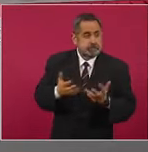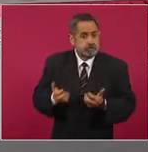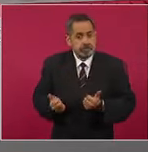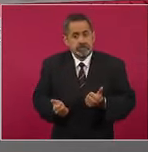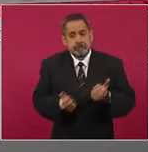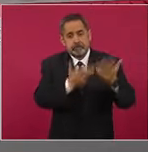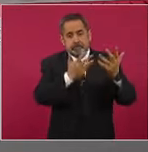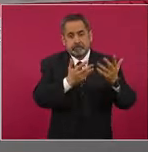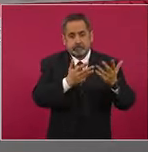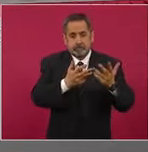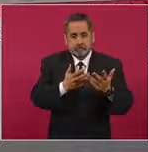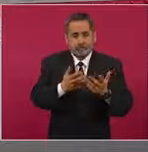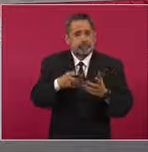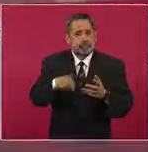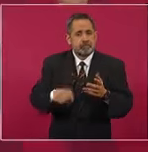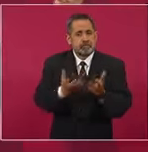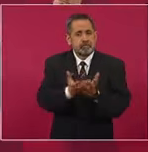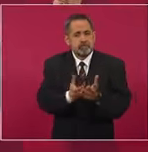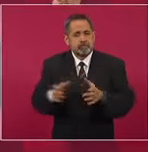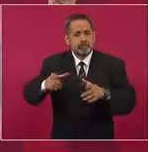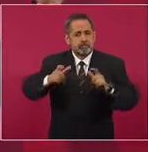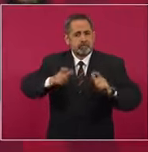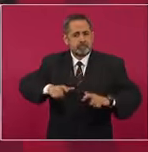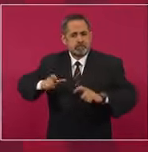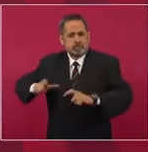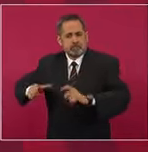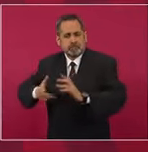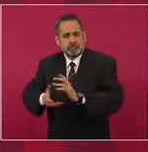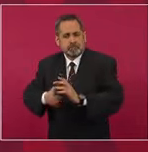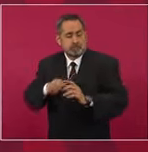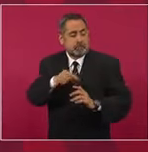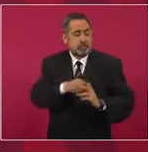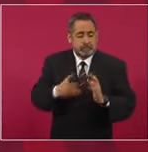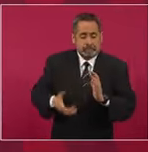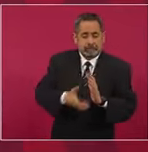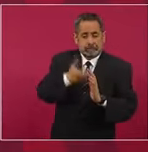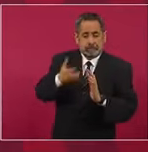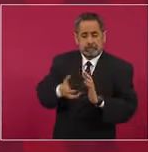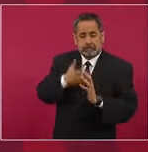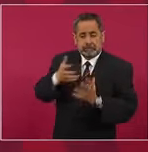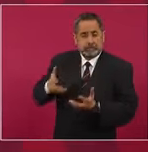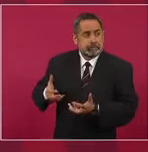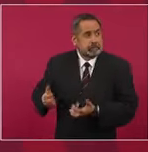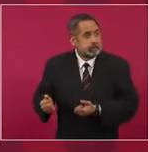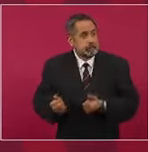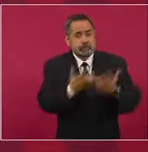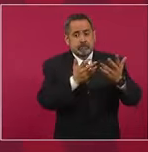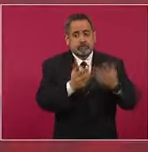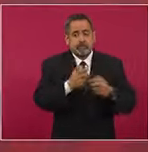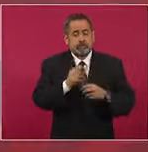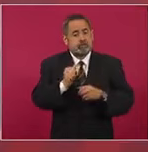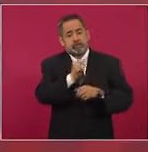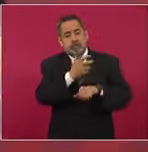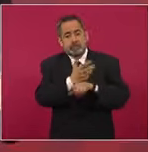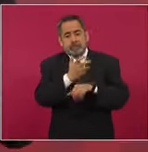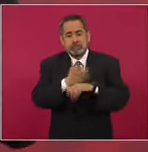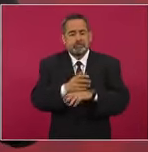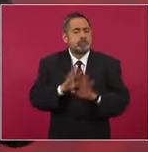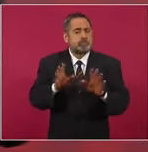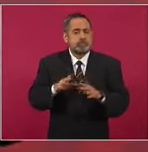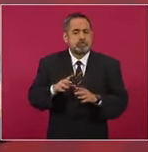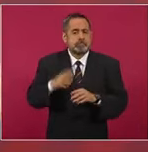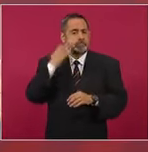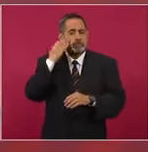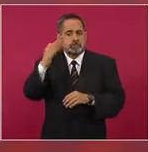dejan los socavones y se llevan el material, pero se les venció el